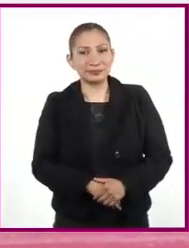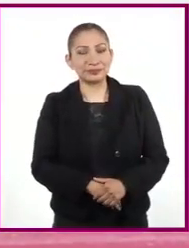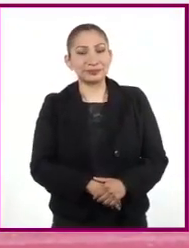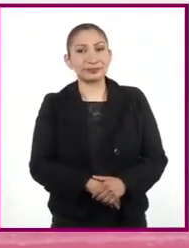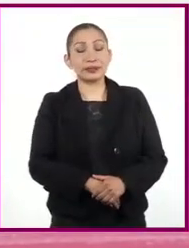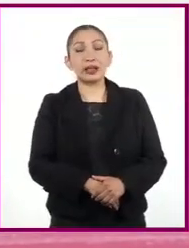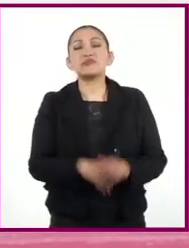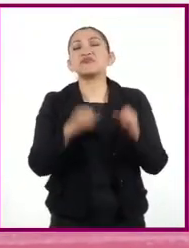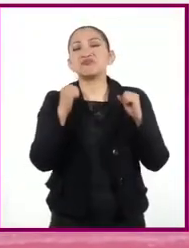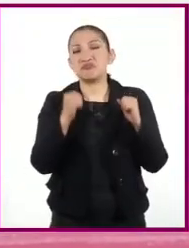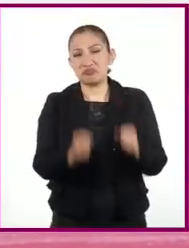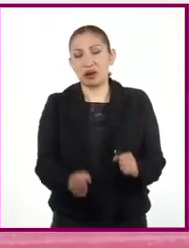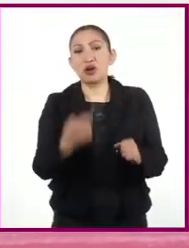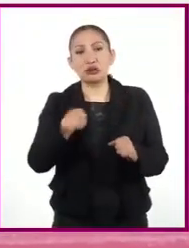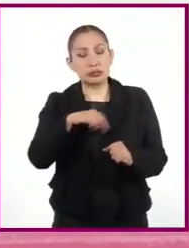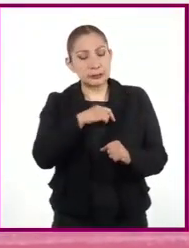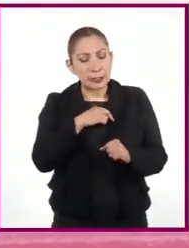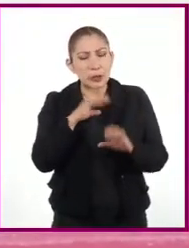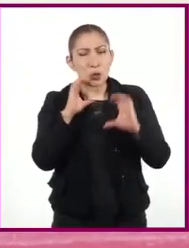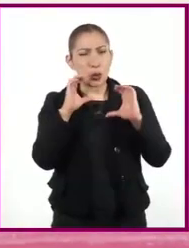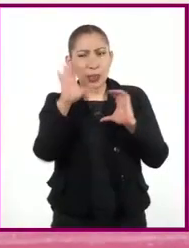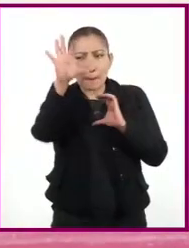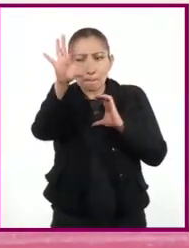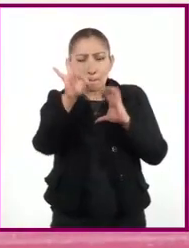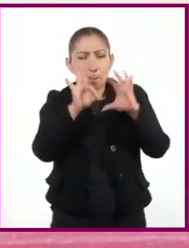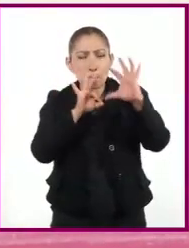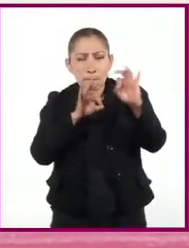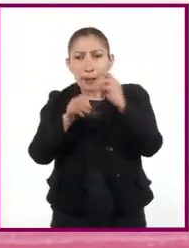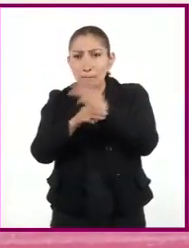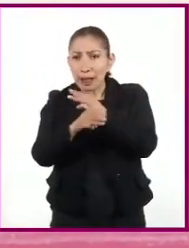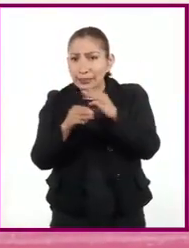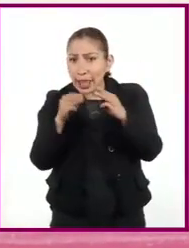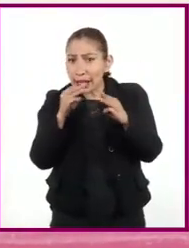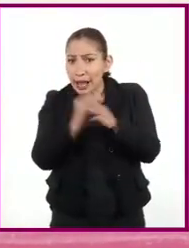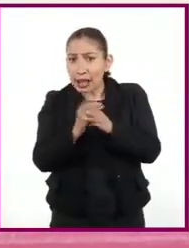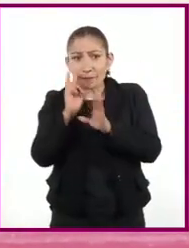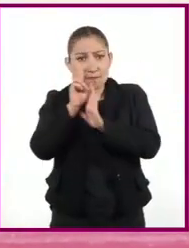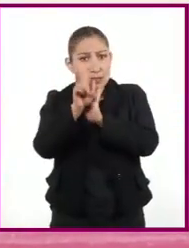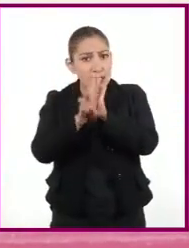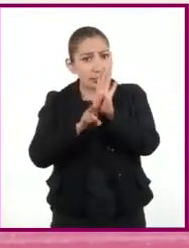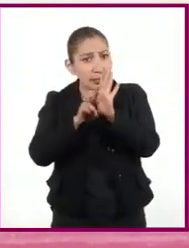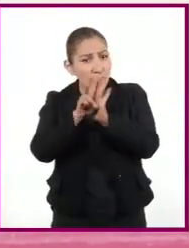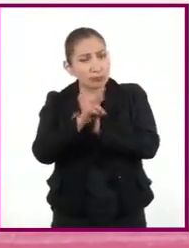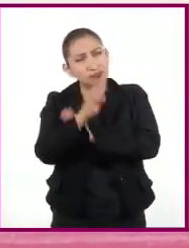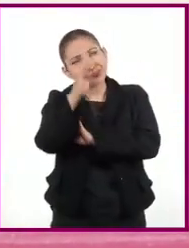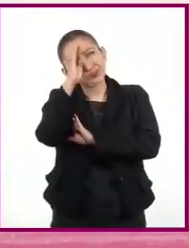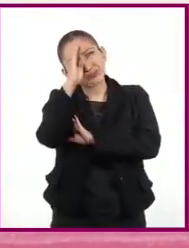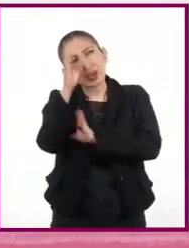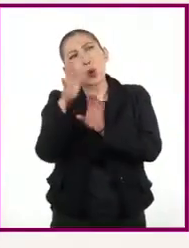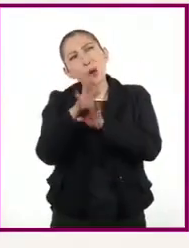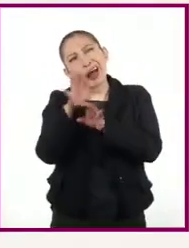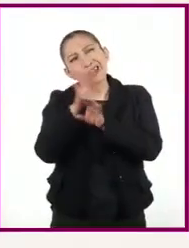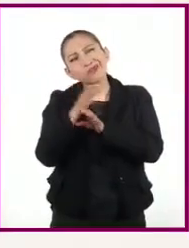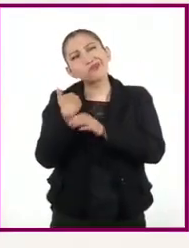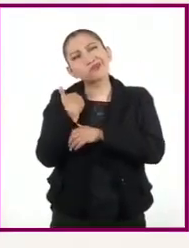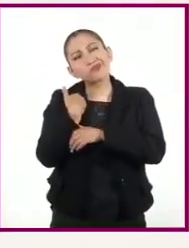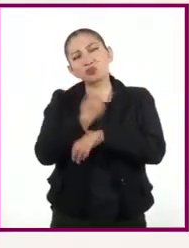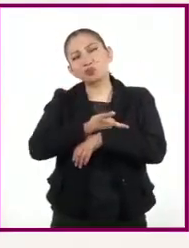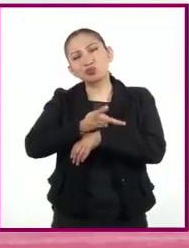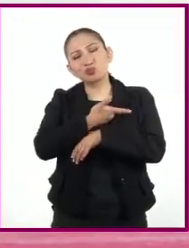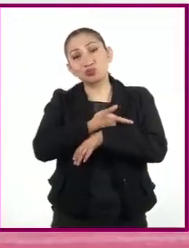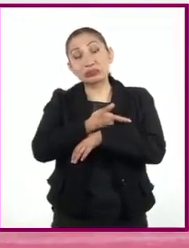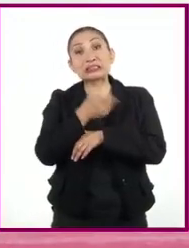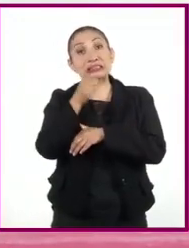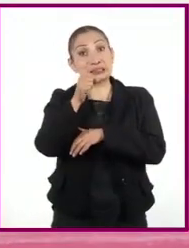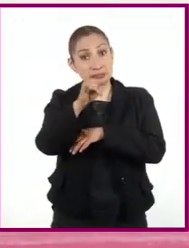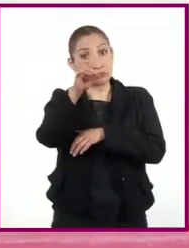Les aseguramos que hemos hecho una cuidadosa selección de materiales audiovisuales pensando en ustedes. Así